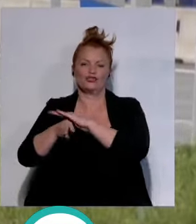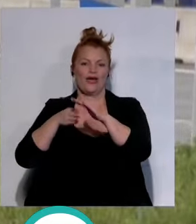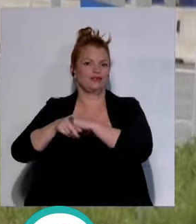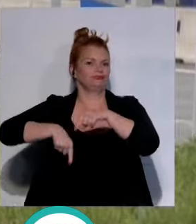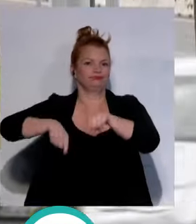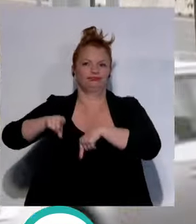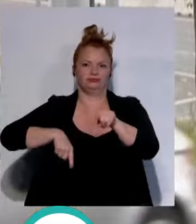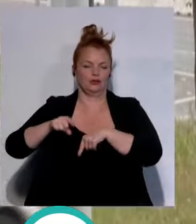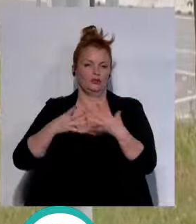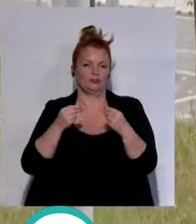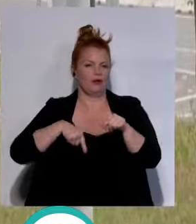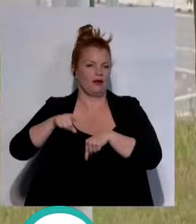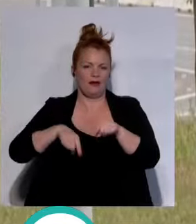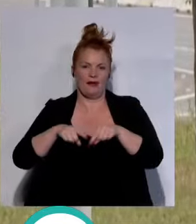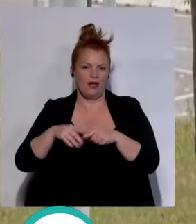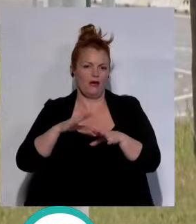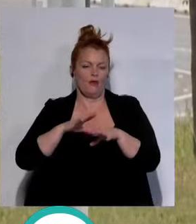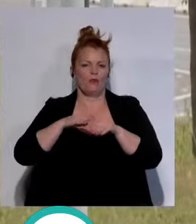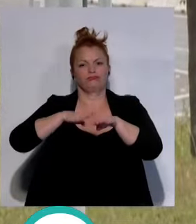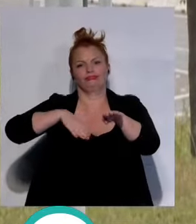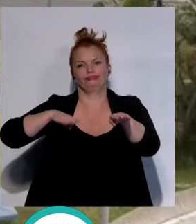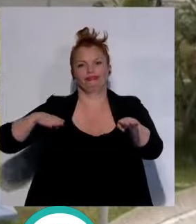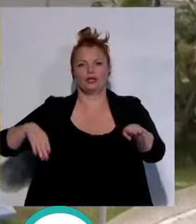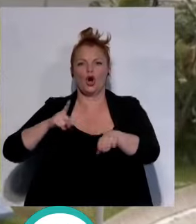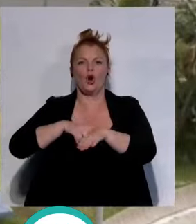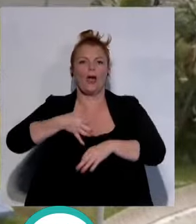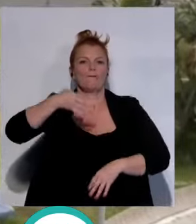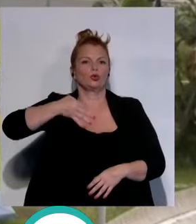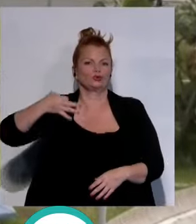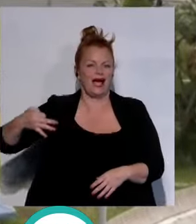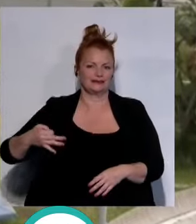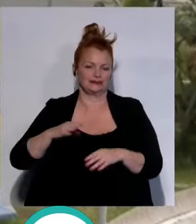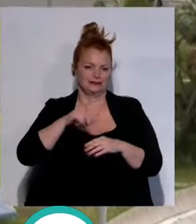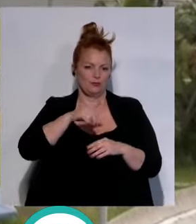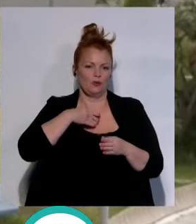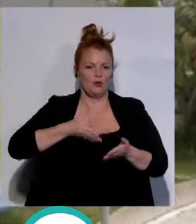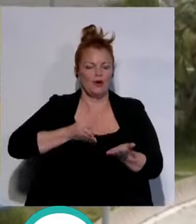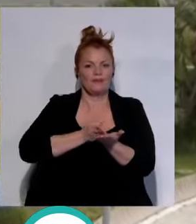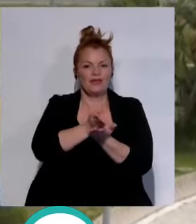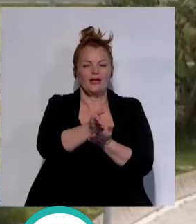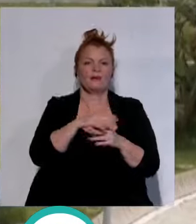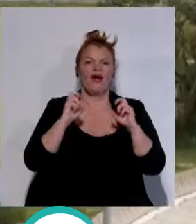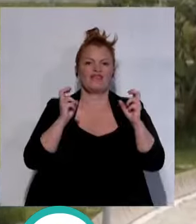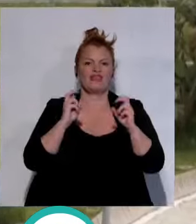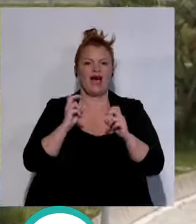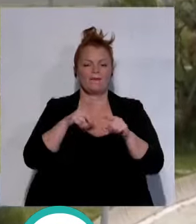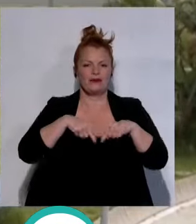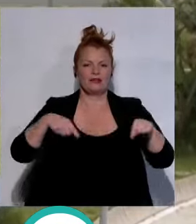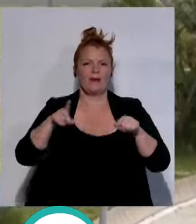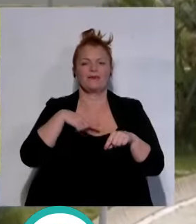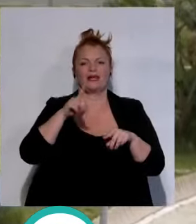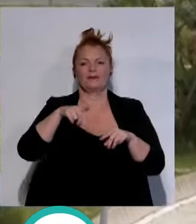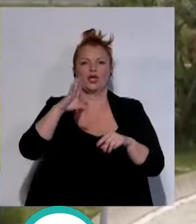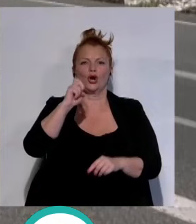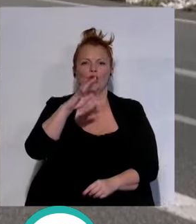pese al aumento de tráfico en el mismo y la saturación en horas puntas al igual que en las vías del entorno como en la avenida de la bahía y la de las cortes de